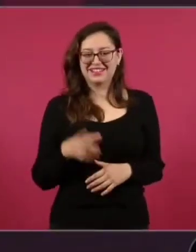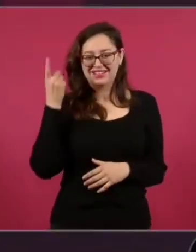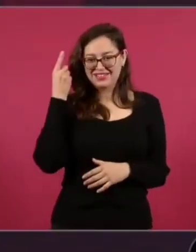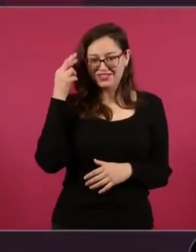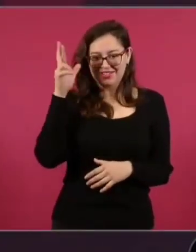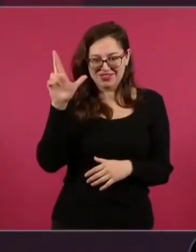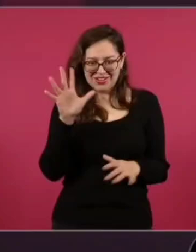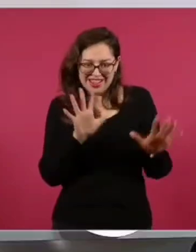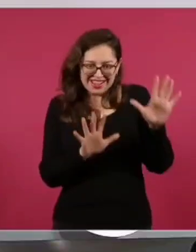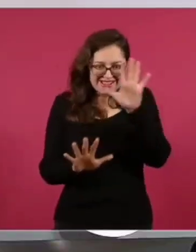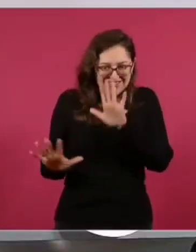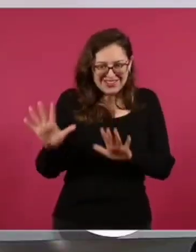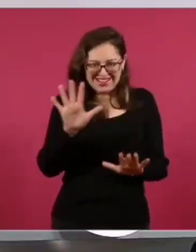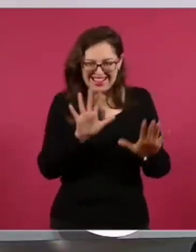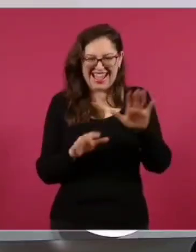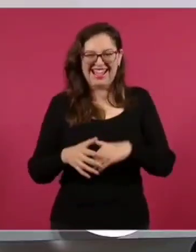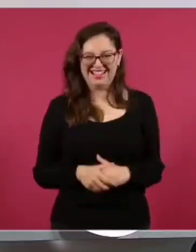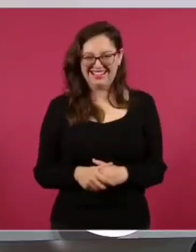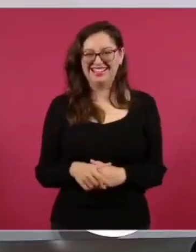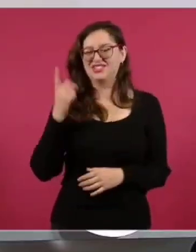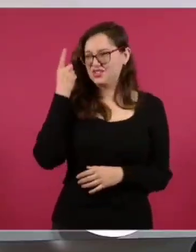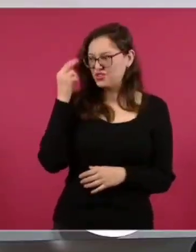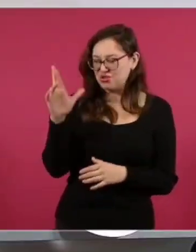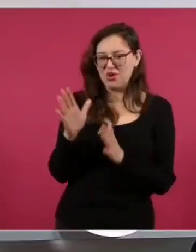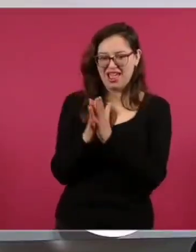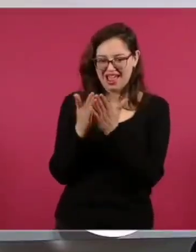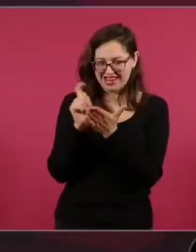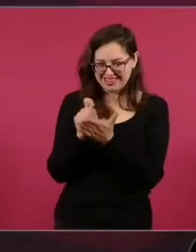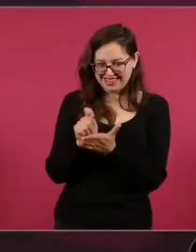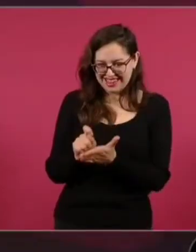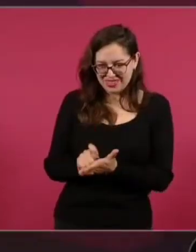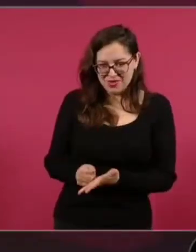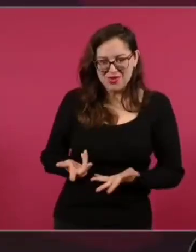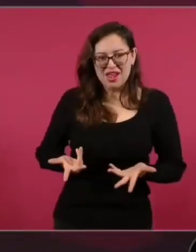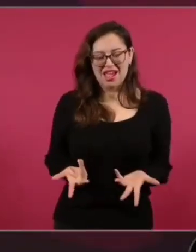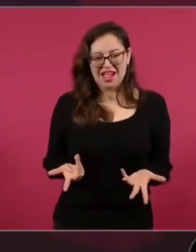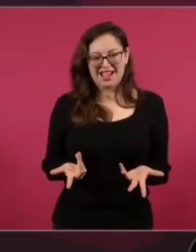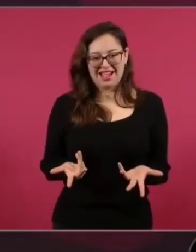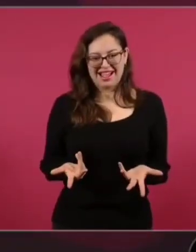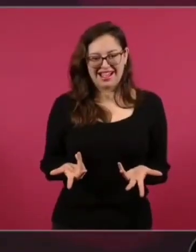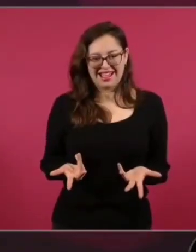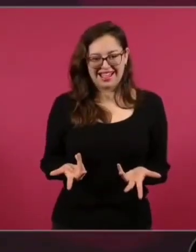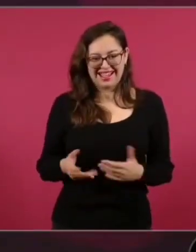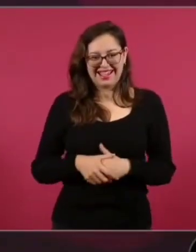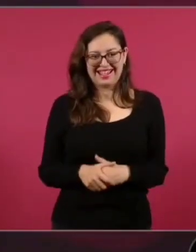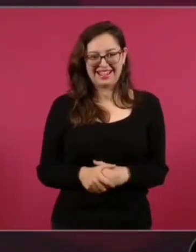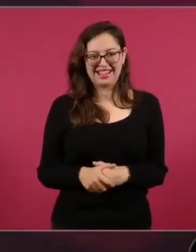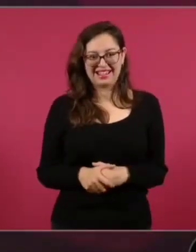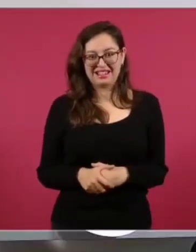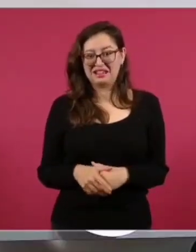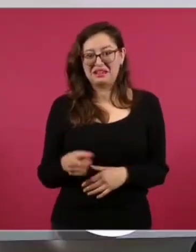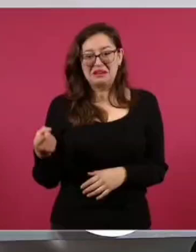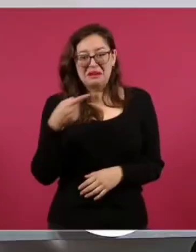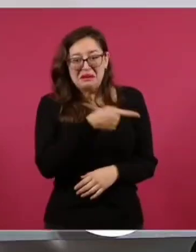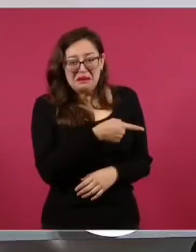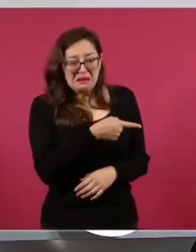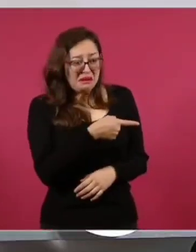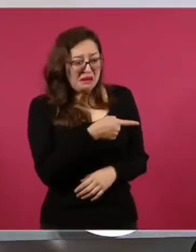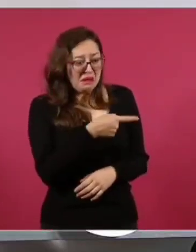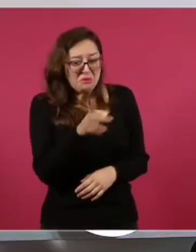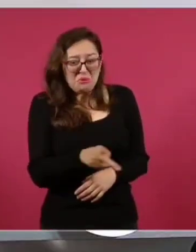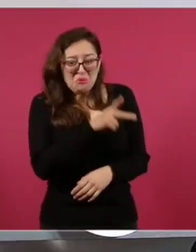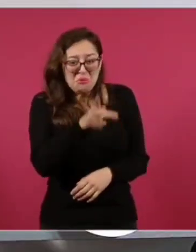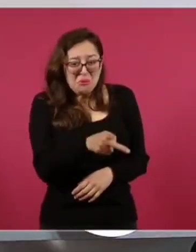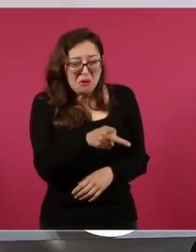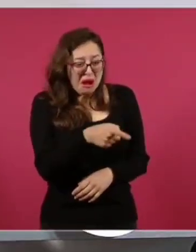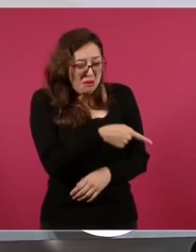ciencias ocultas o qué? No, en literatura, para un mazorral de Petitán,